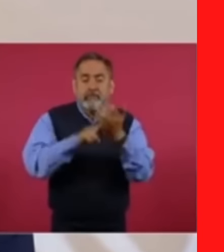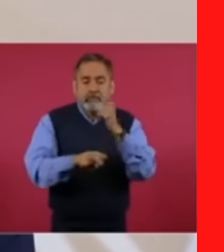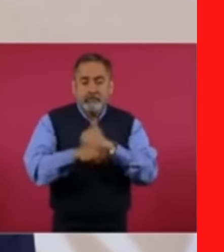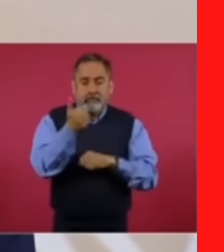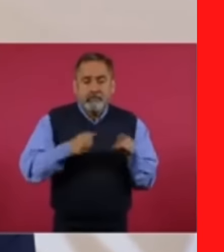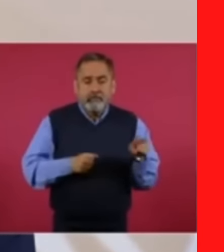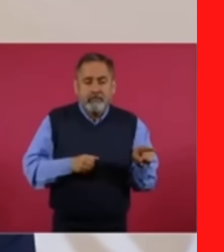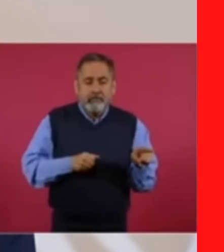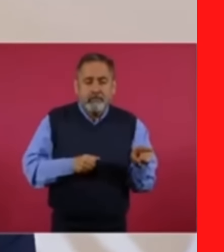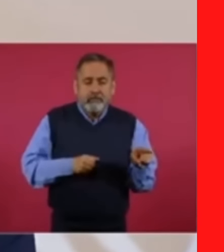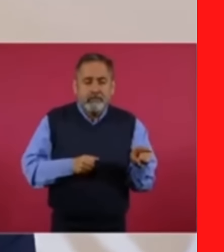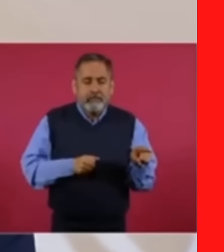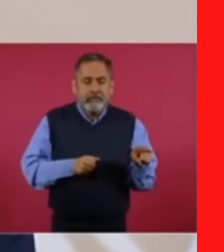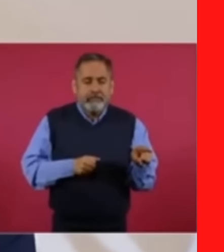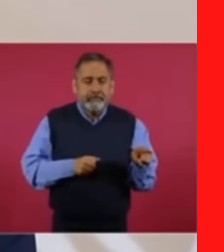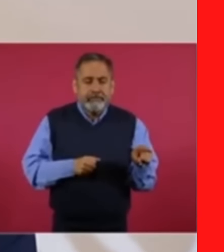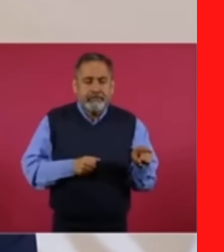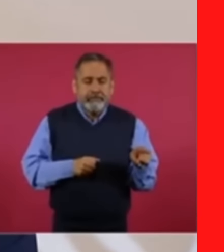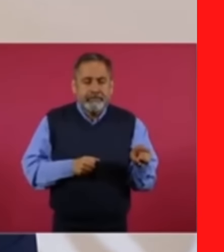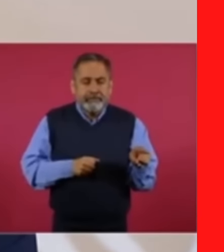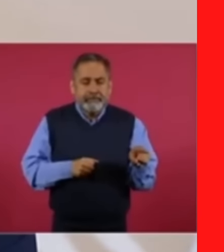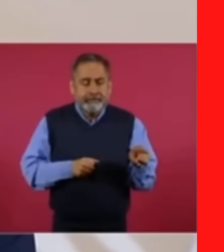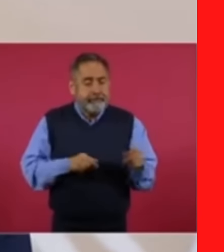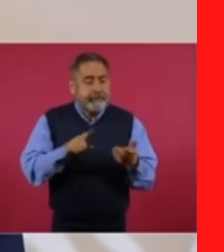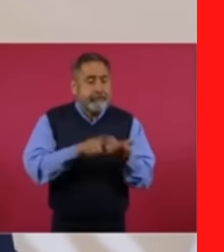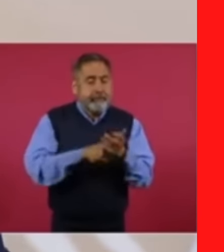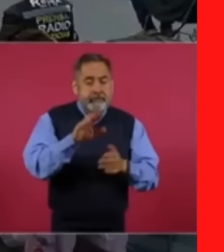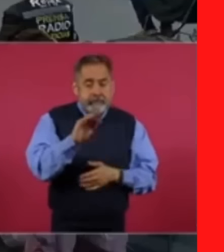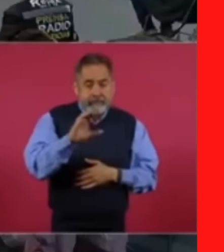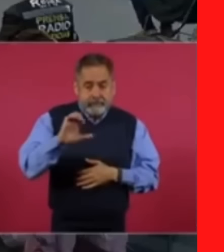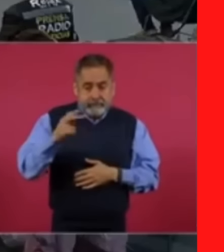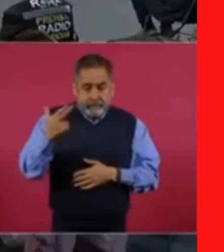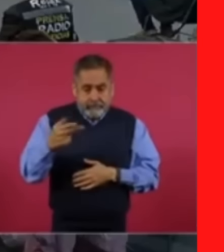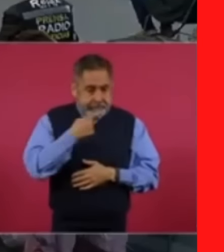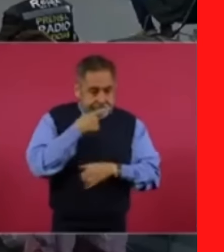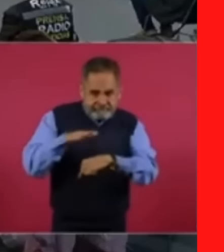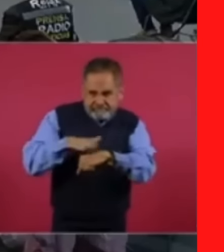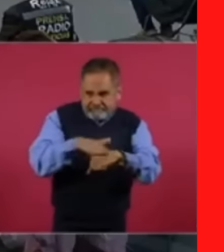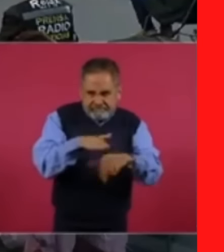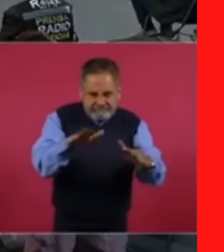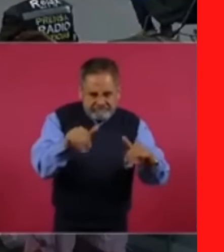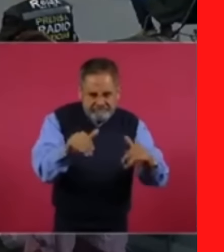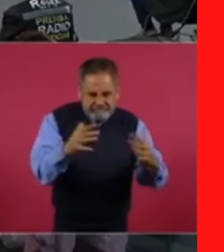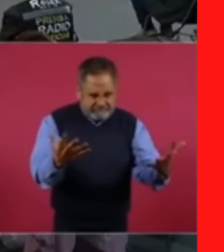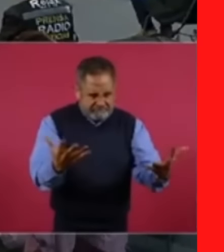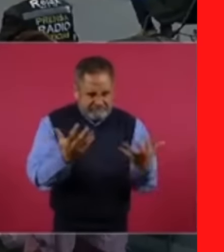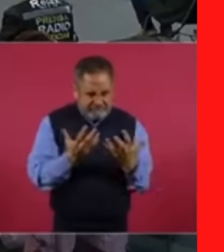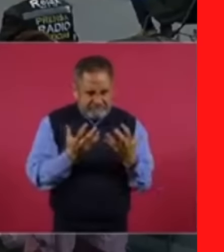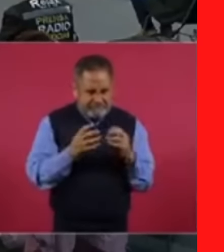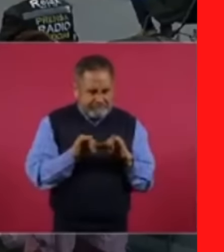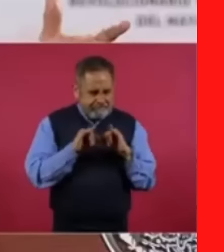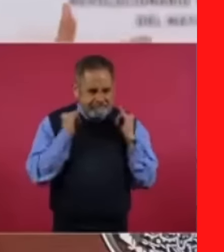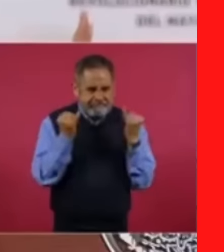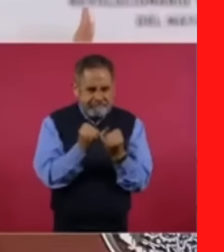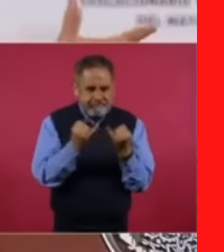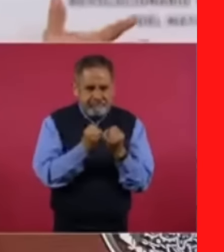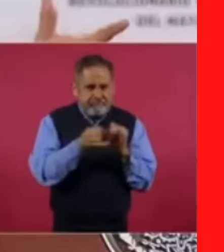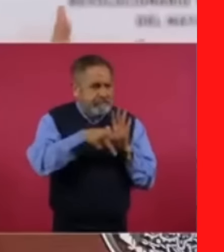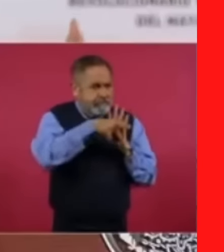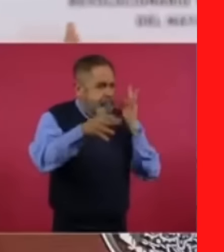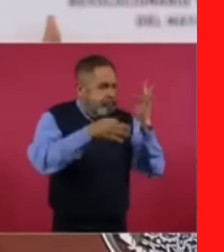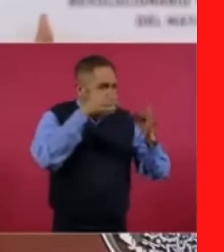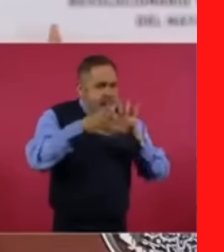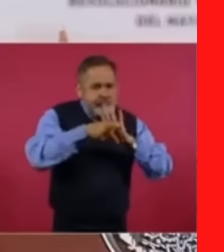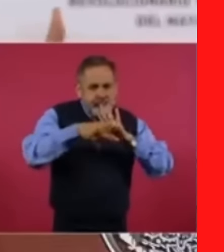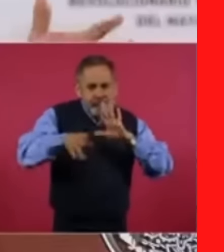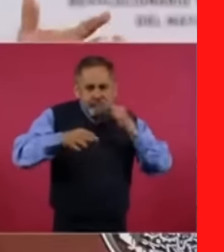Calderón reunió a los dueños de los medios de información